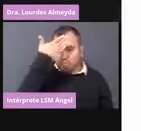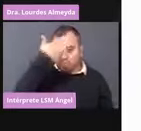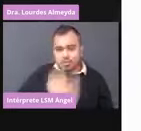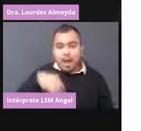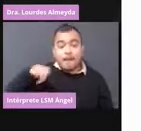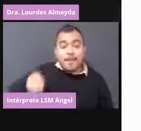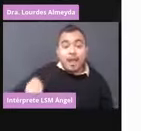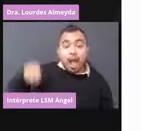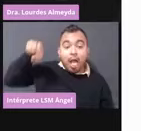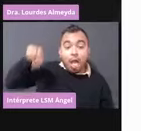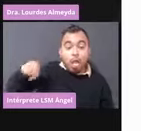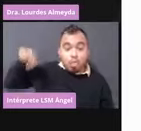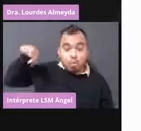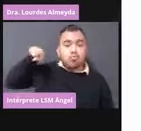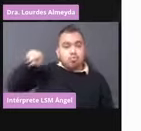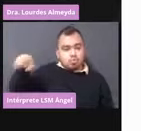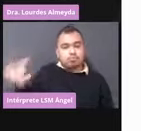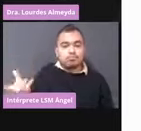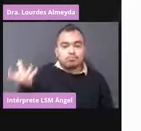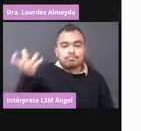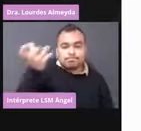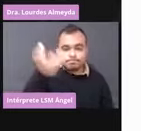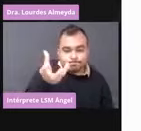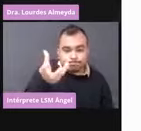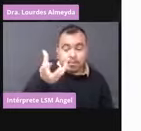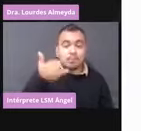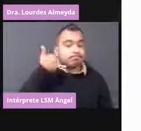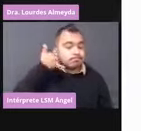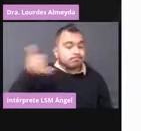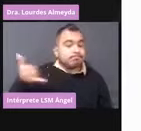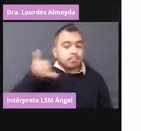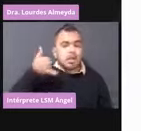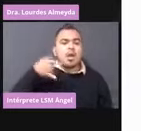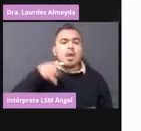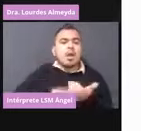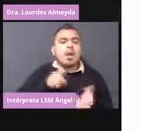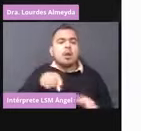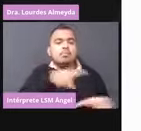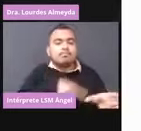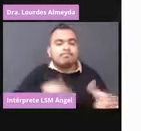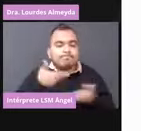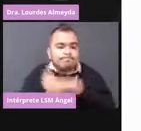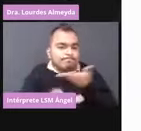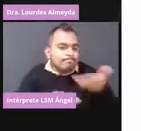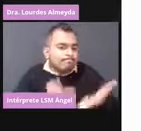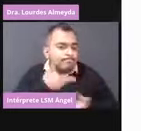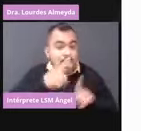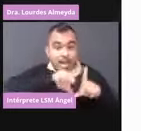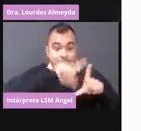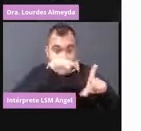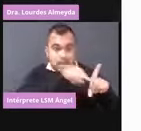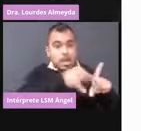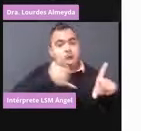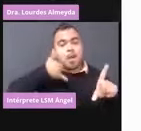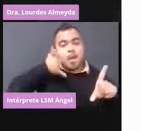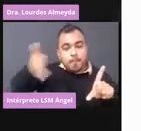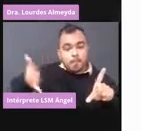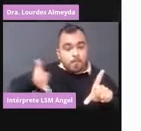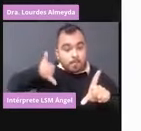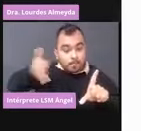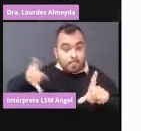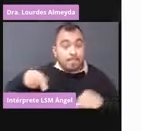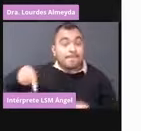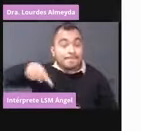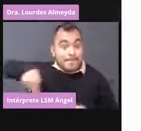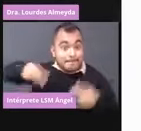listados. Este trabajo lo están haciendo los siervos de la nación. Estas personas que son mayores de